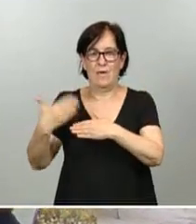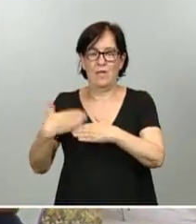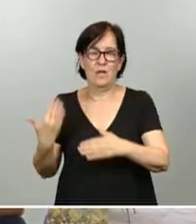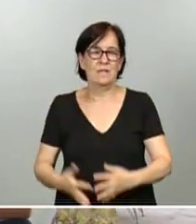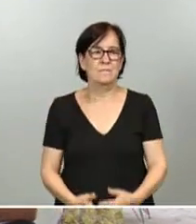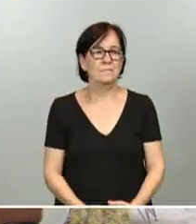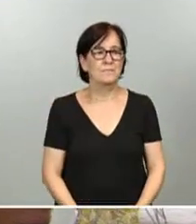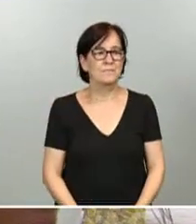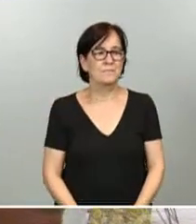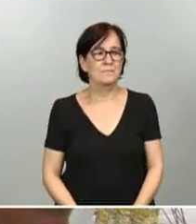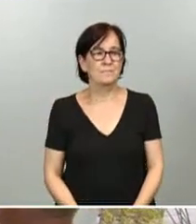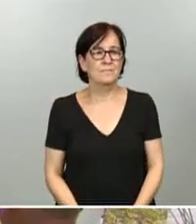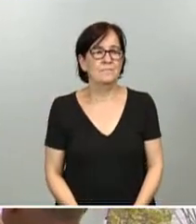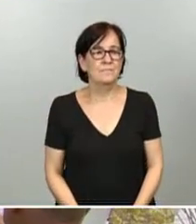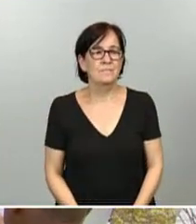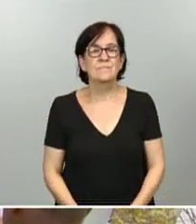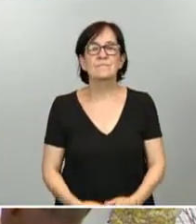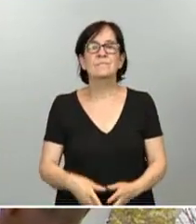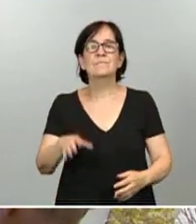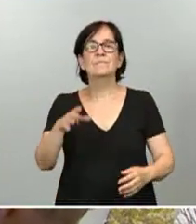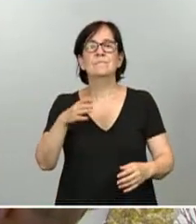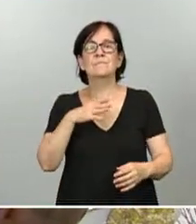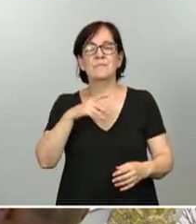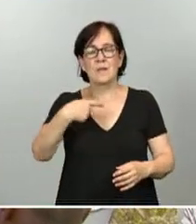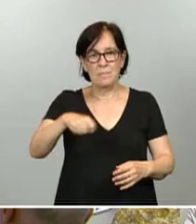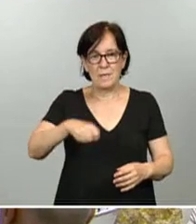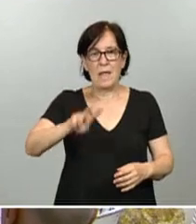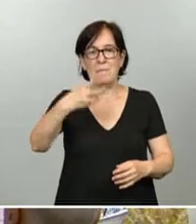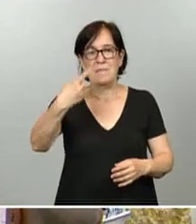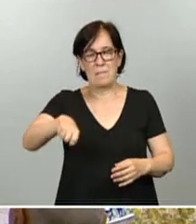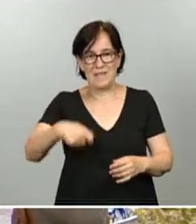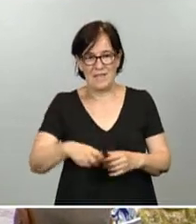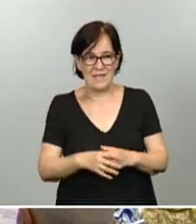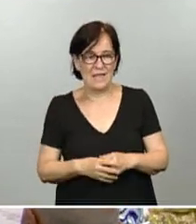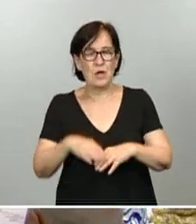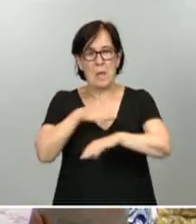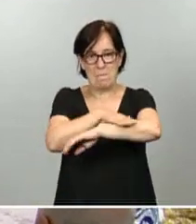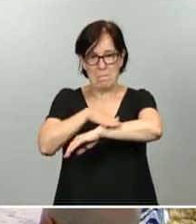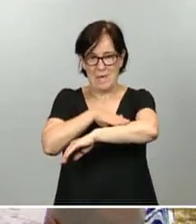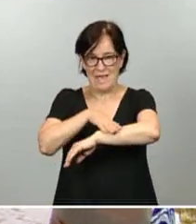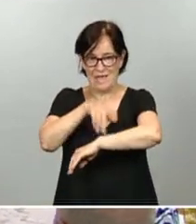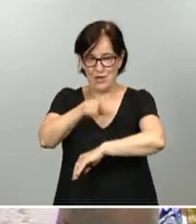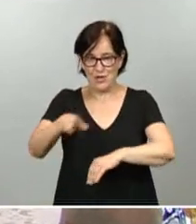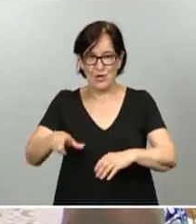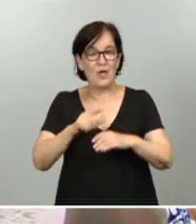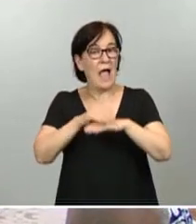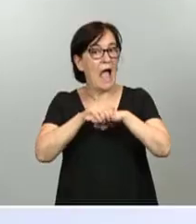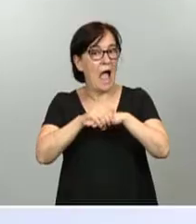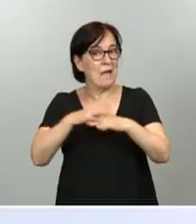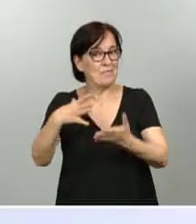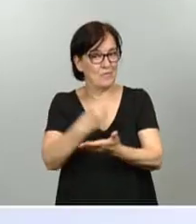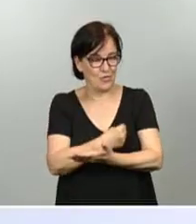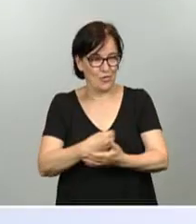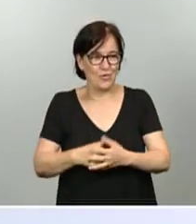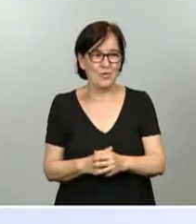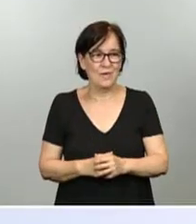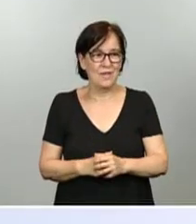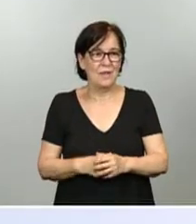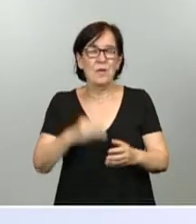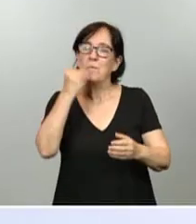Señor presidente, vicepresidenta, ministros, amigos todos, buenos días.